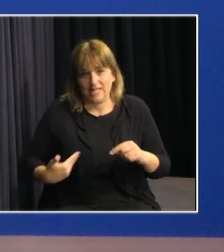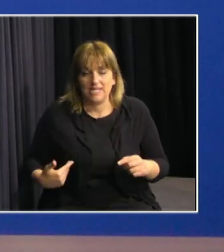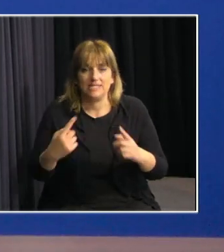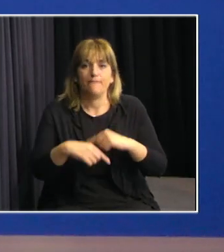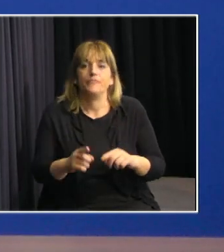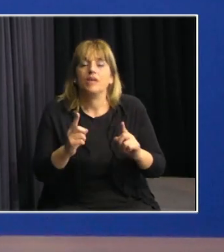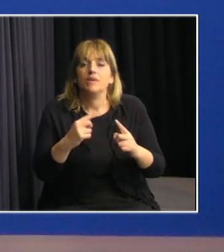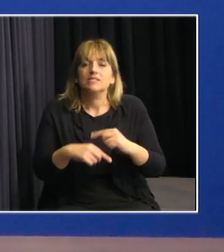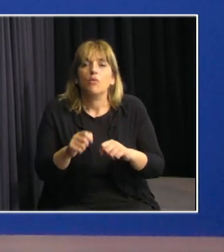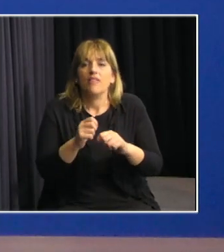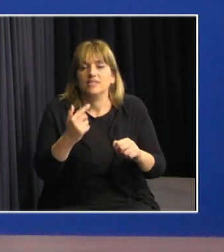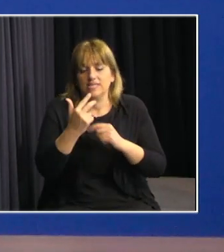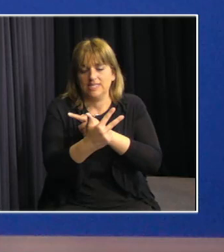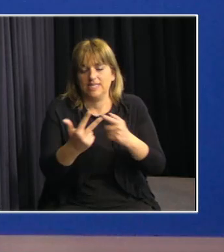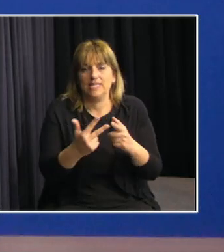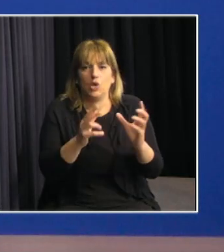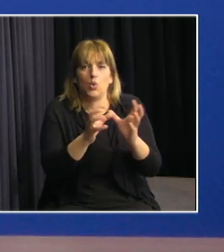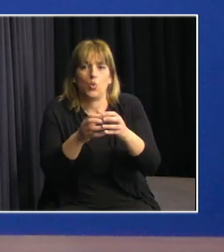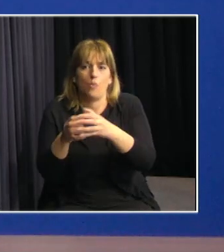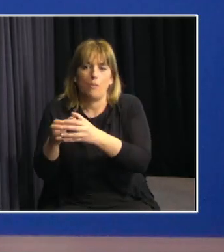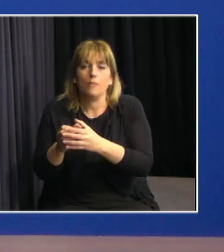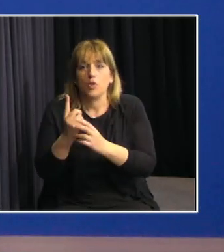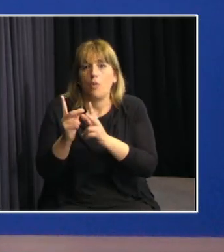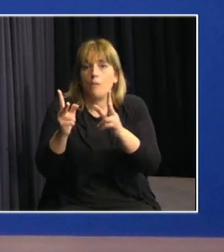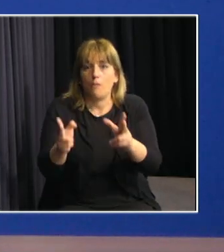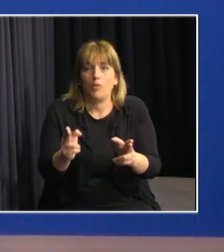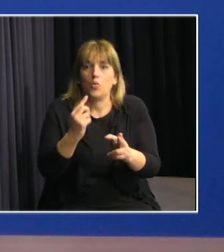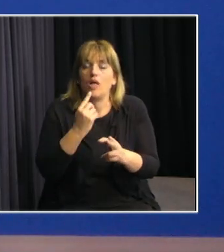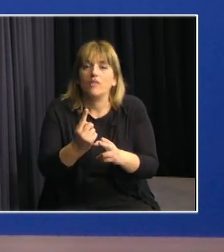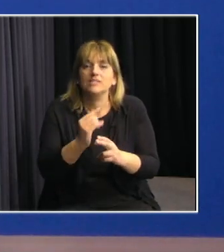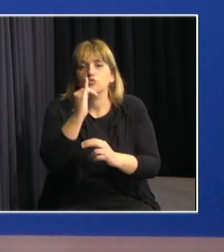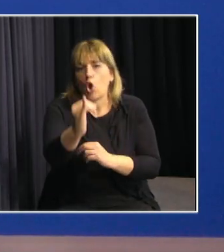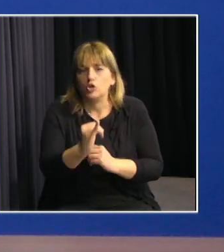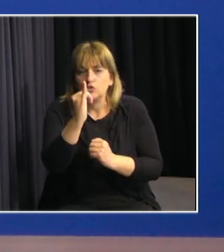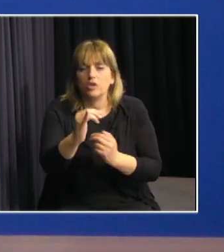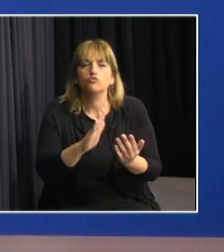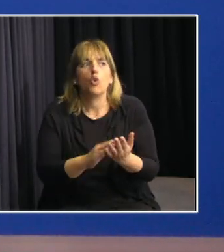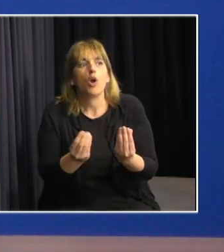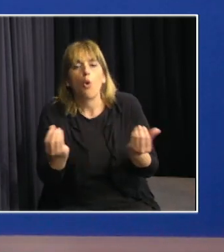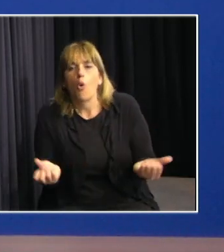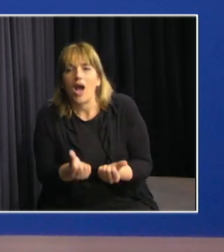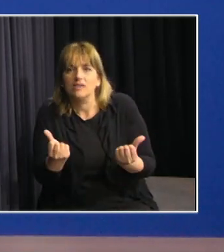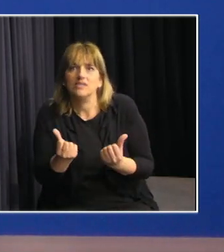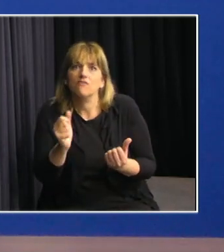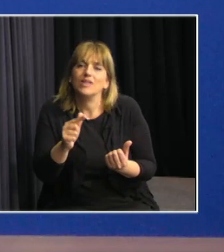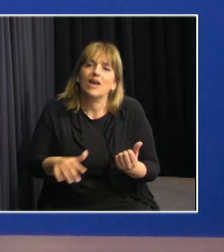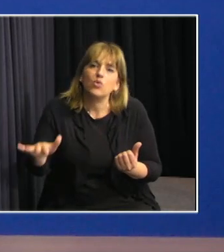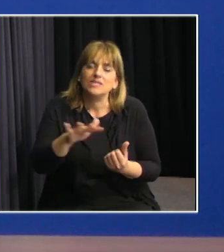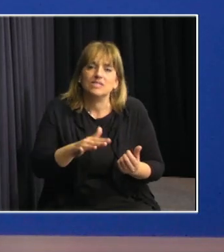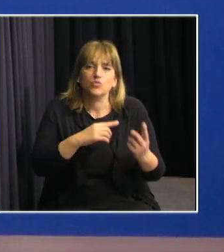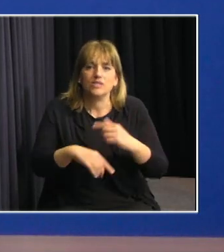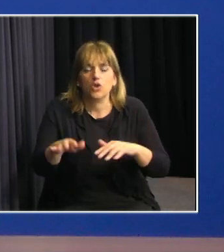clasificar en tres categorías. Por un lado, las que incluyen consejos sobre cómo actuar frente a situaciones